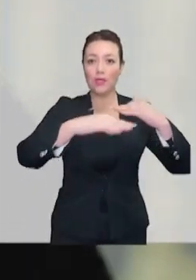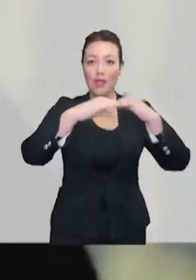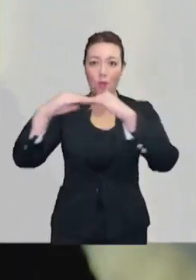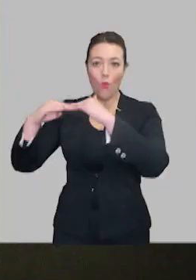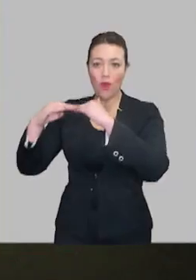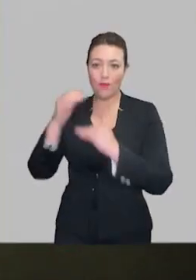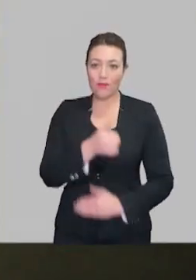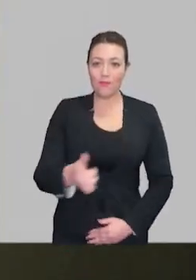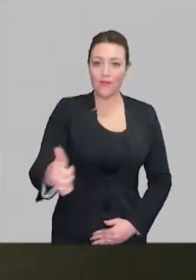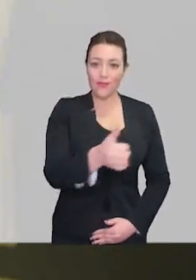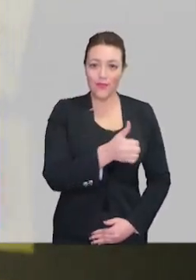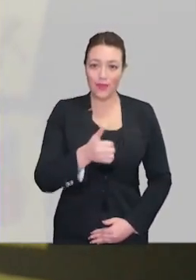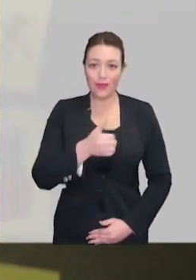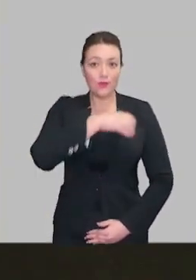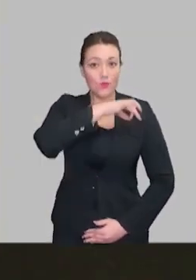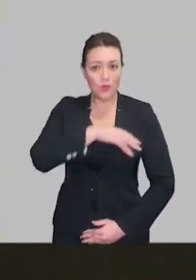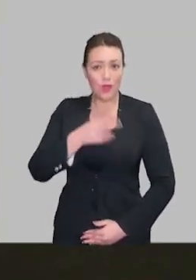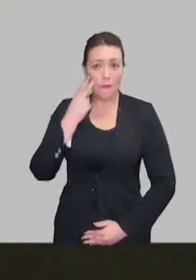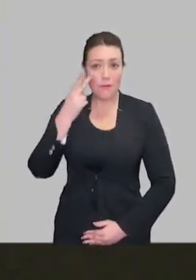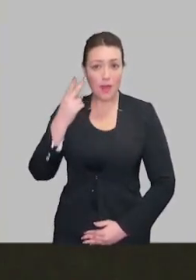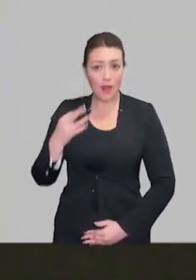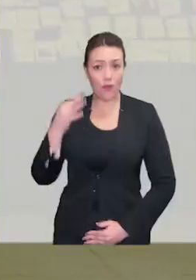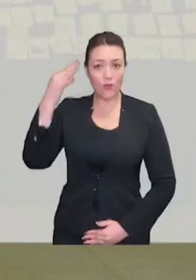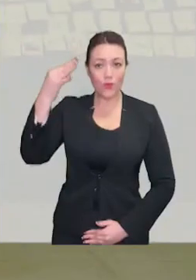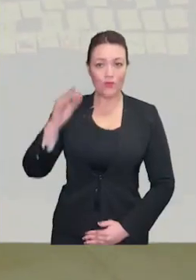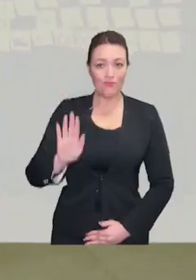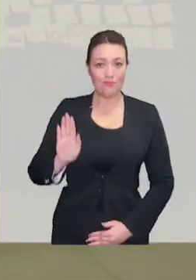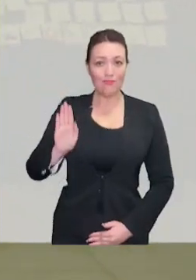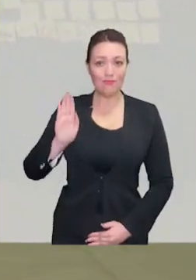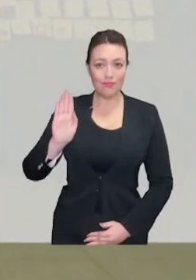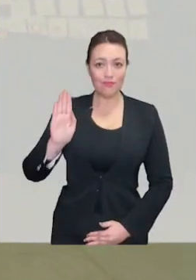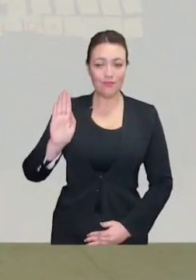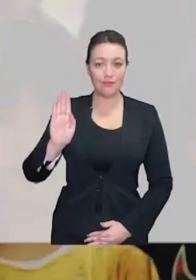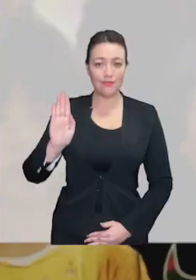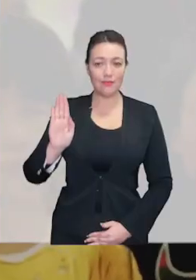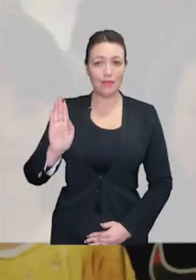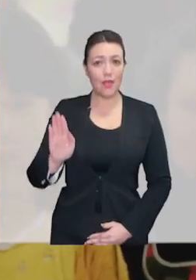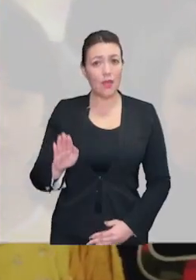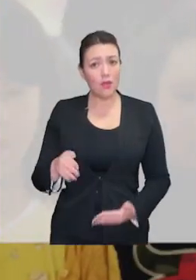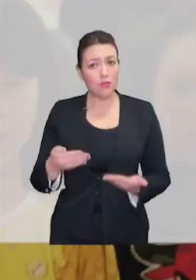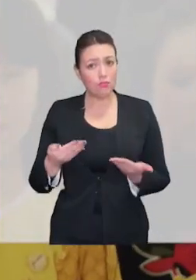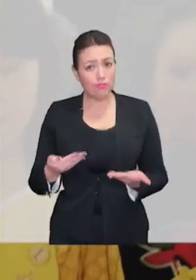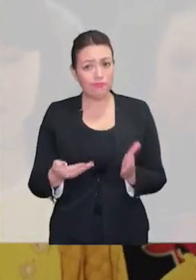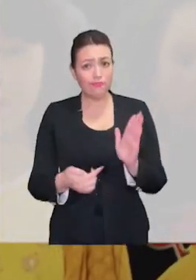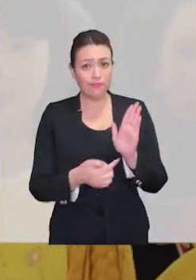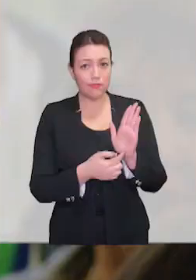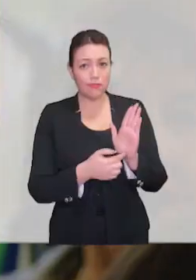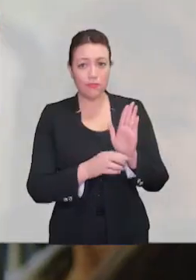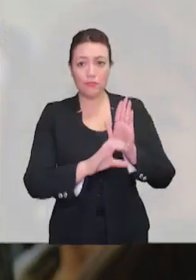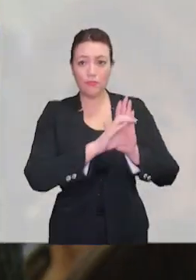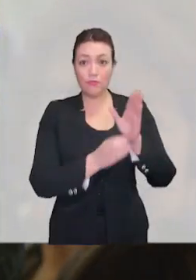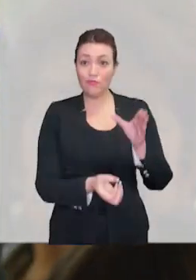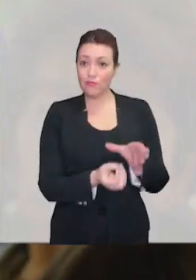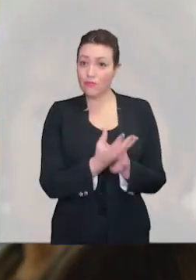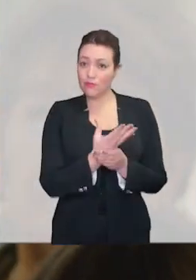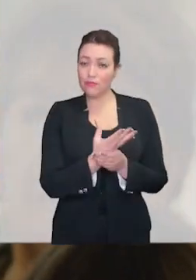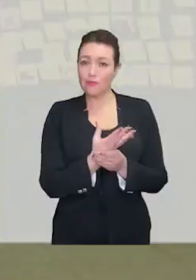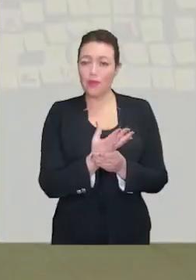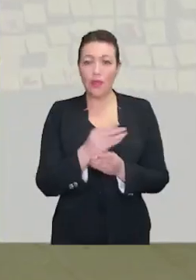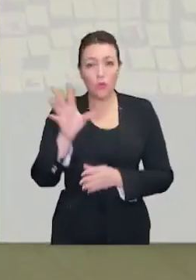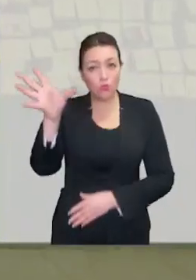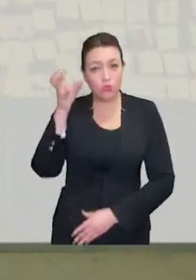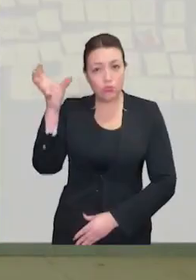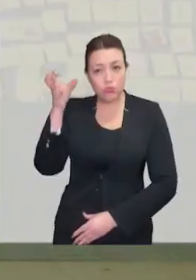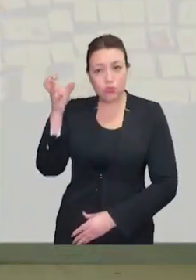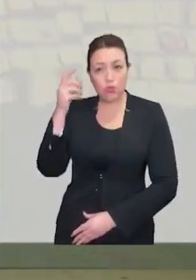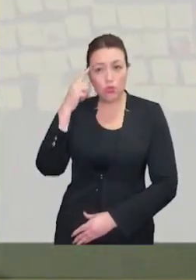igual para todos. Un Chile que pueda mirar al futuro con esperanza. Pero esta propuesta de nueva constitución no interpretó bien